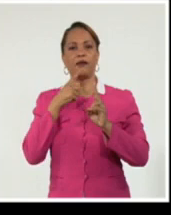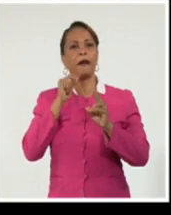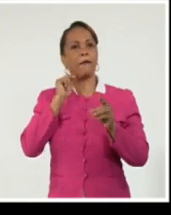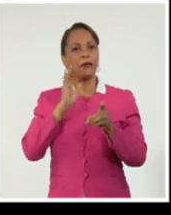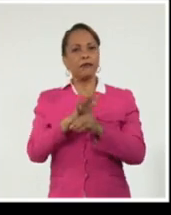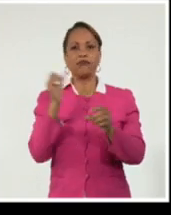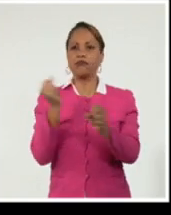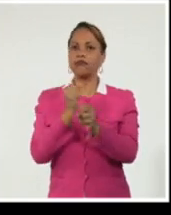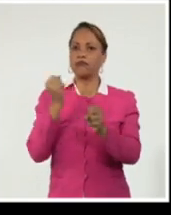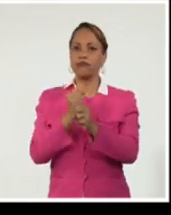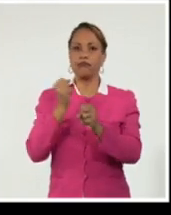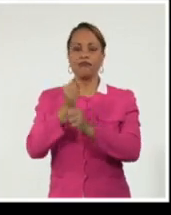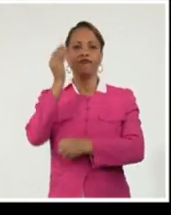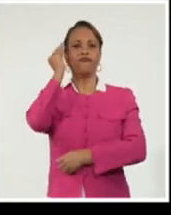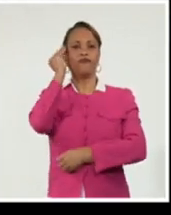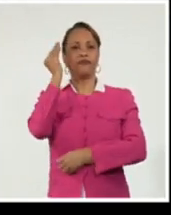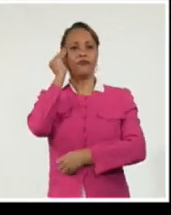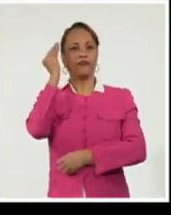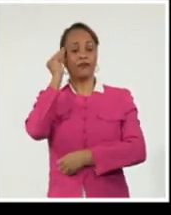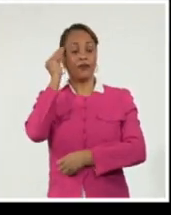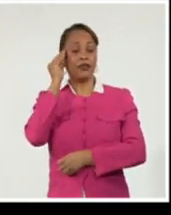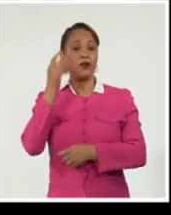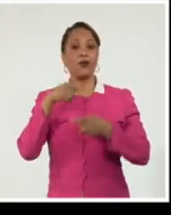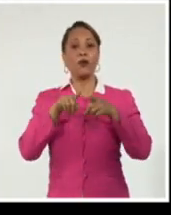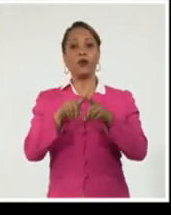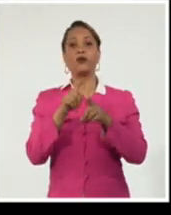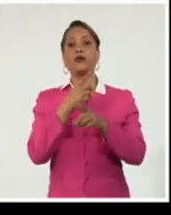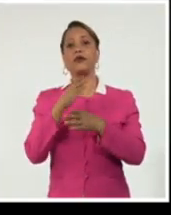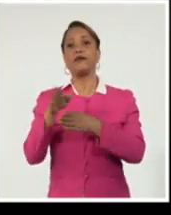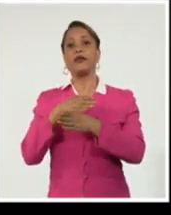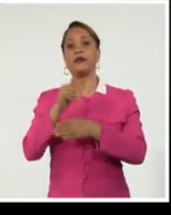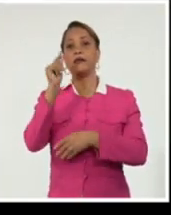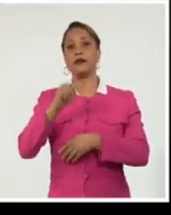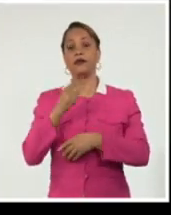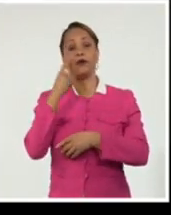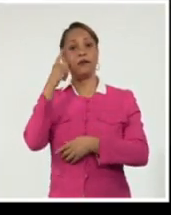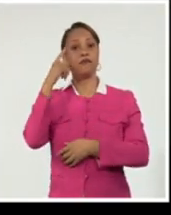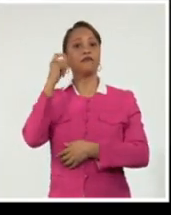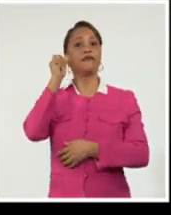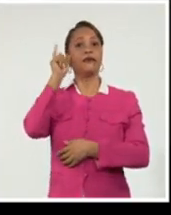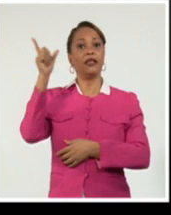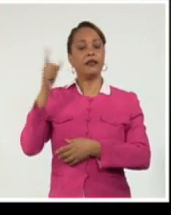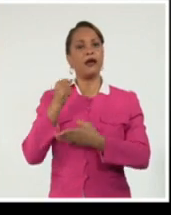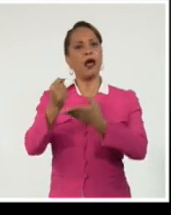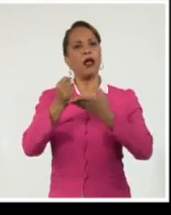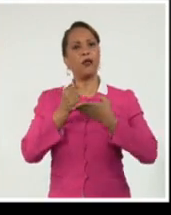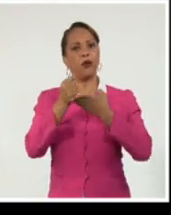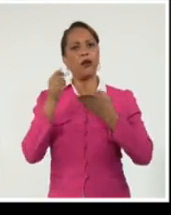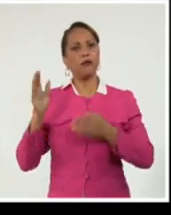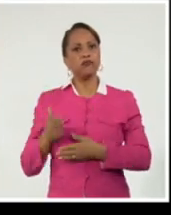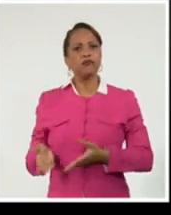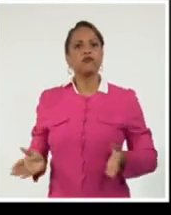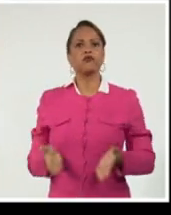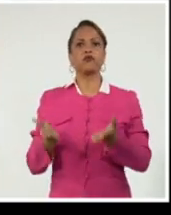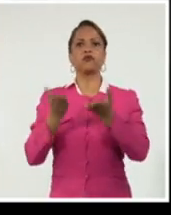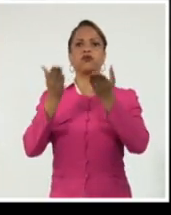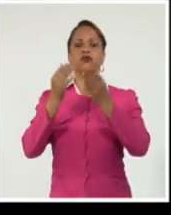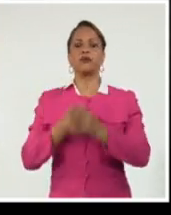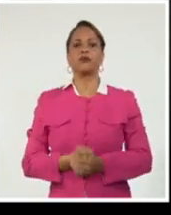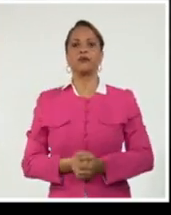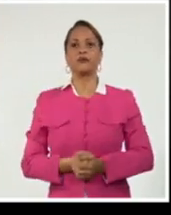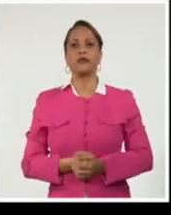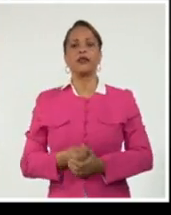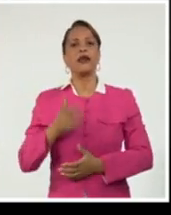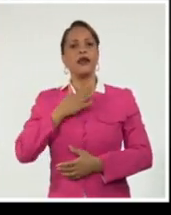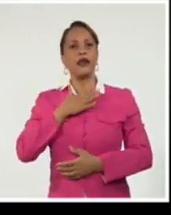que se nutrió de las sabias de grandes maestros de la escena cubana, como Vicente Revuelta y otros que aportaron a su crecimiento artístico y profesional. Ella es